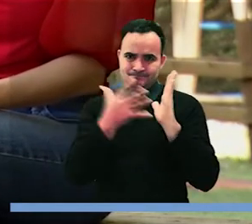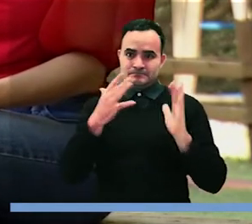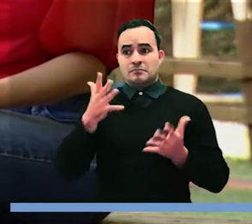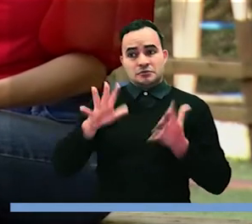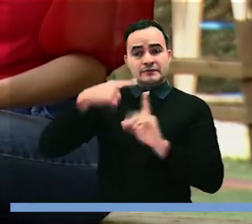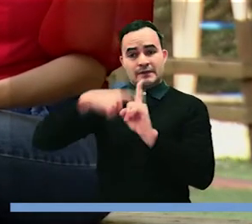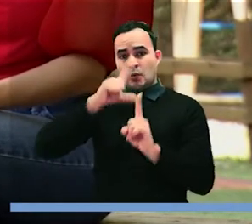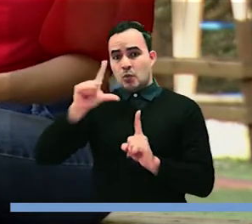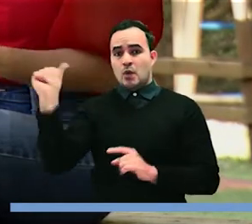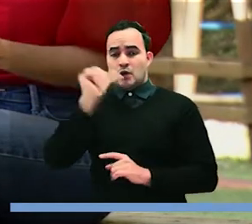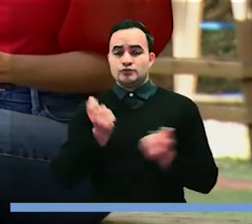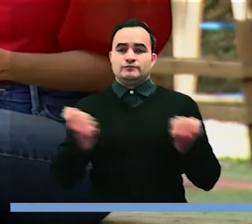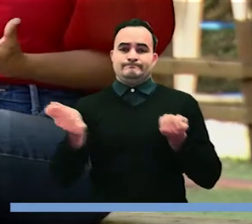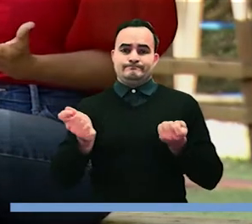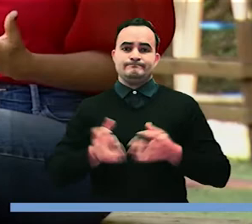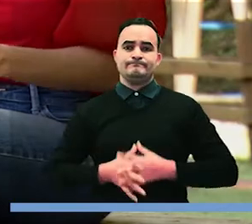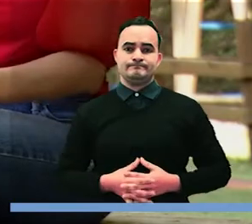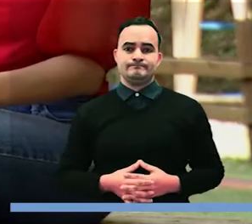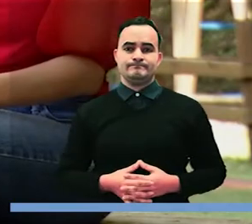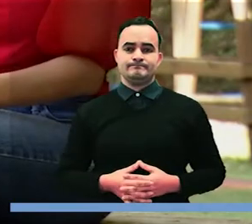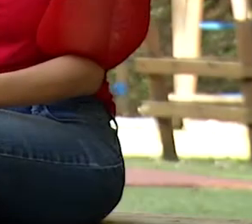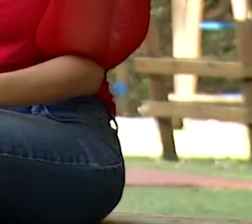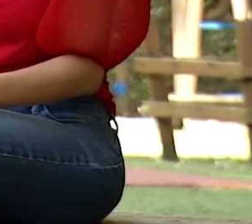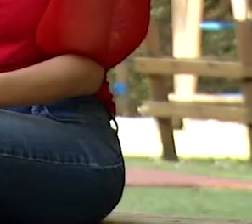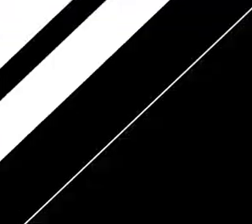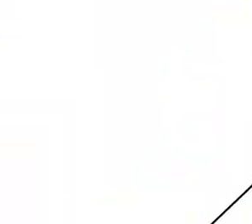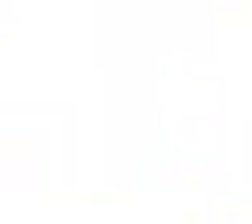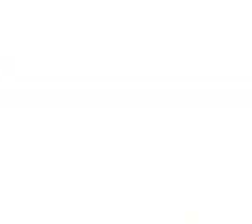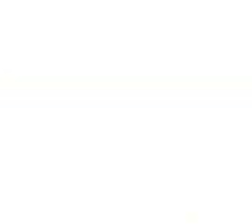se dé durante los meses de julio y agosto.